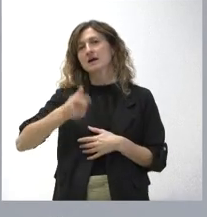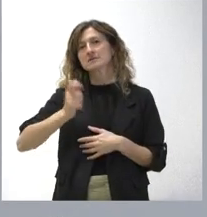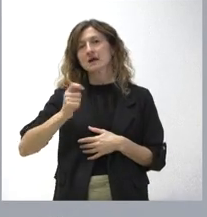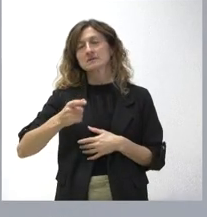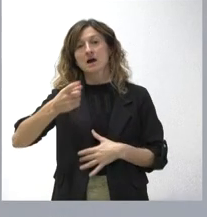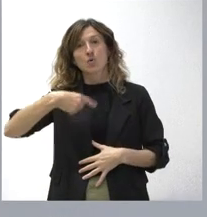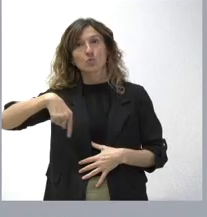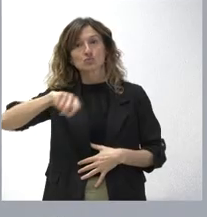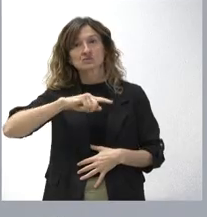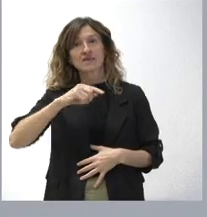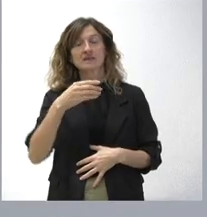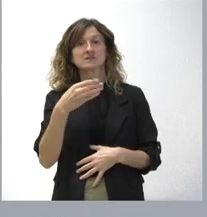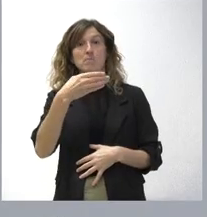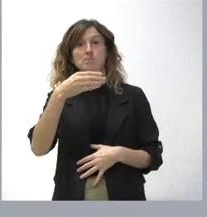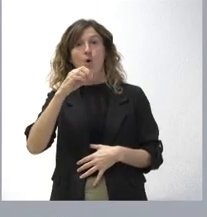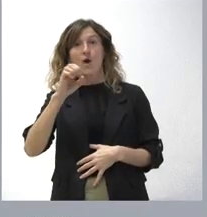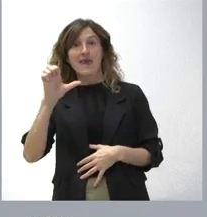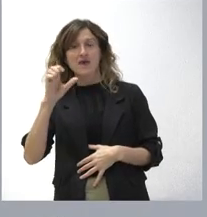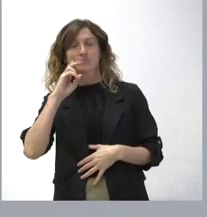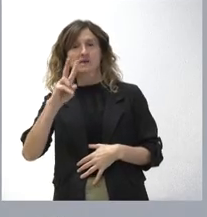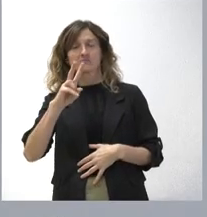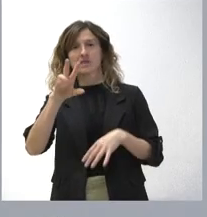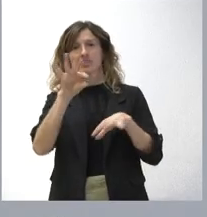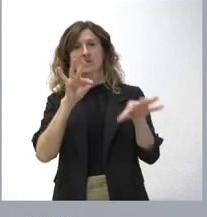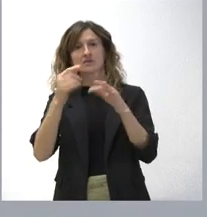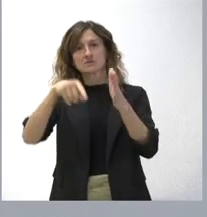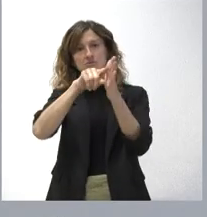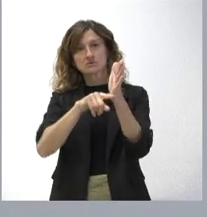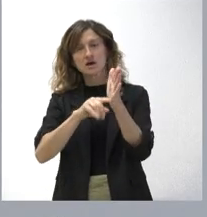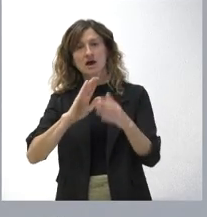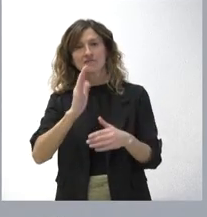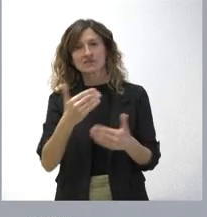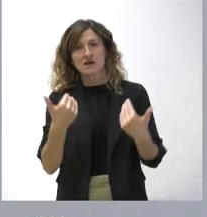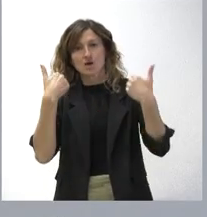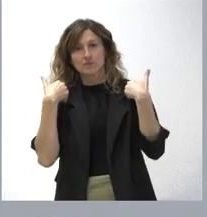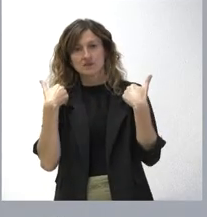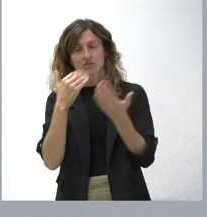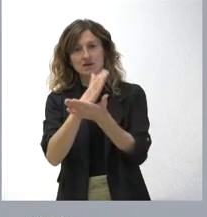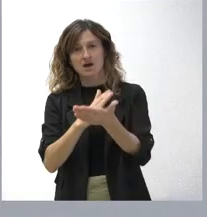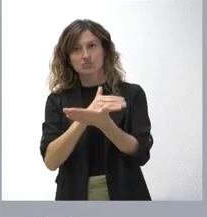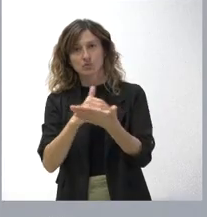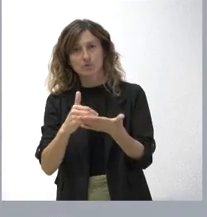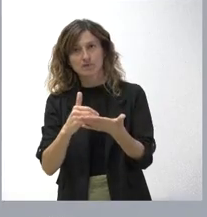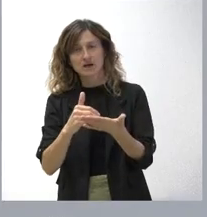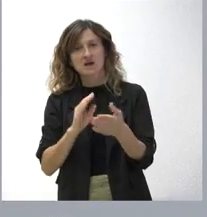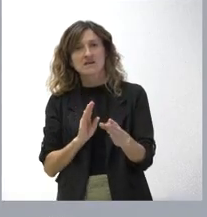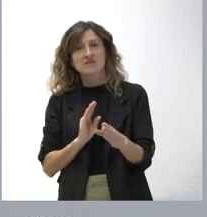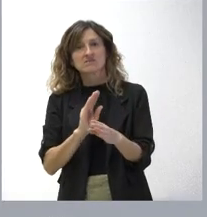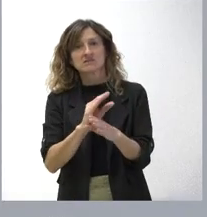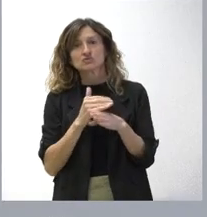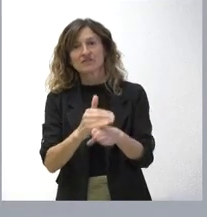siguen muchas veces el Boletín Oficial del Estado verán decisiones que afectan a las competencias autonómicas y que no tienen la financiación suficiente.